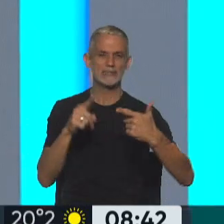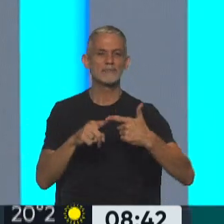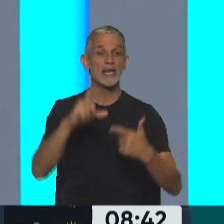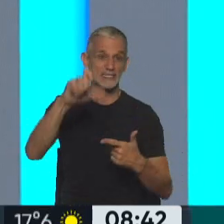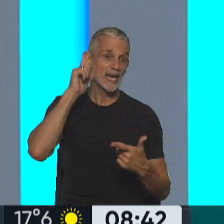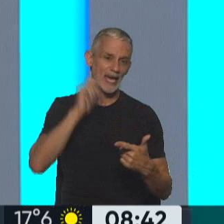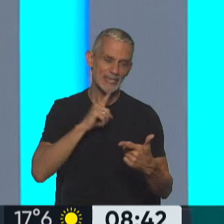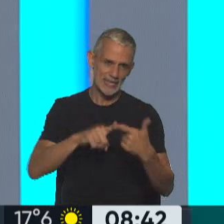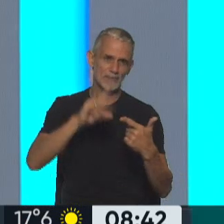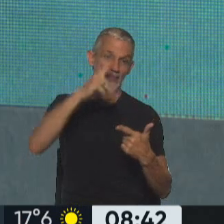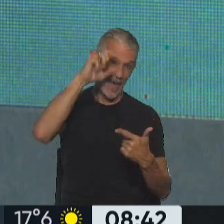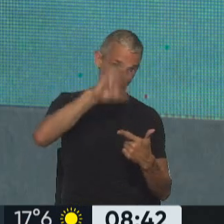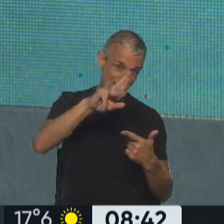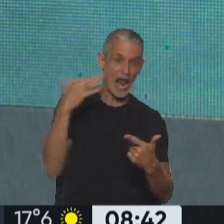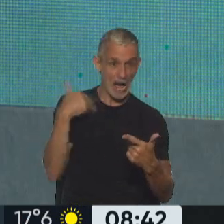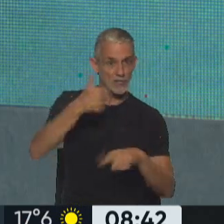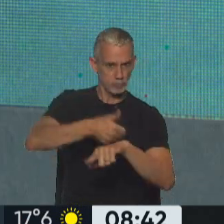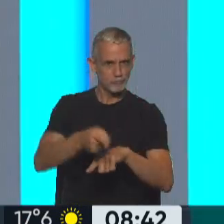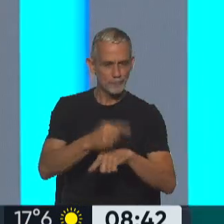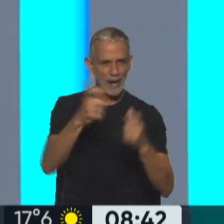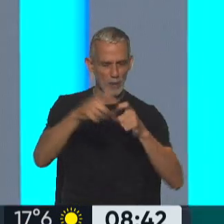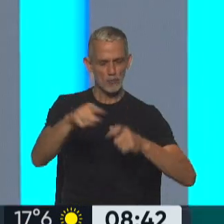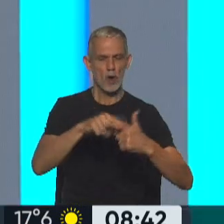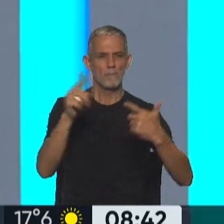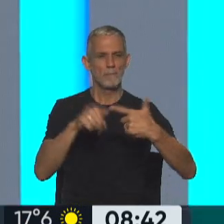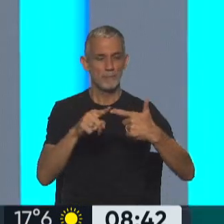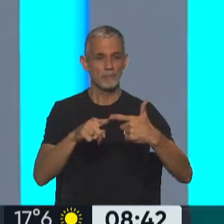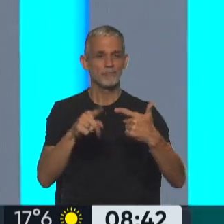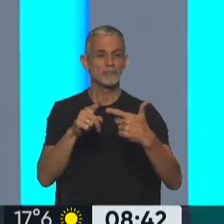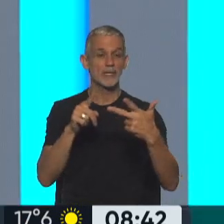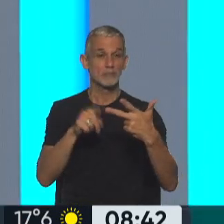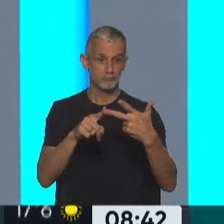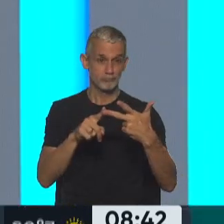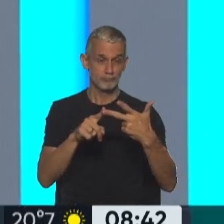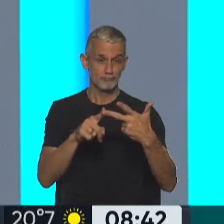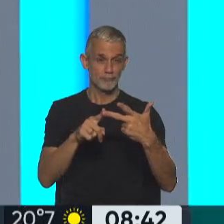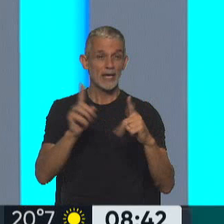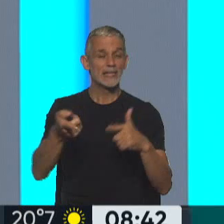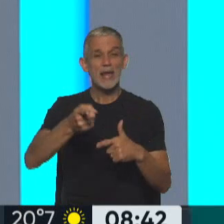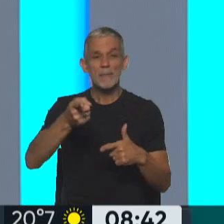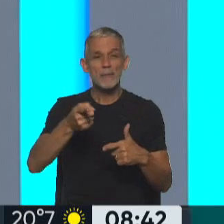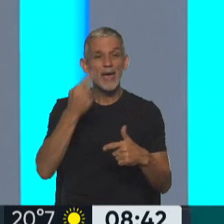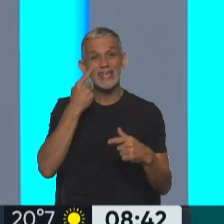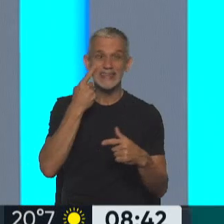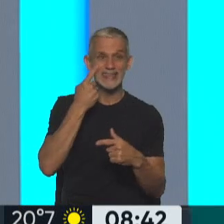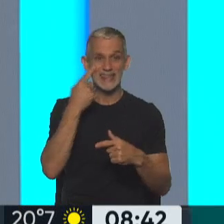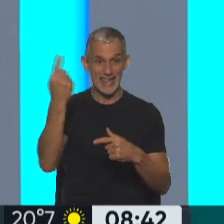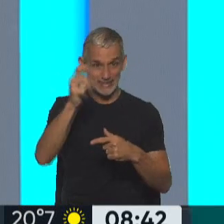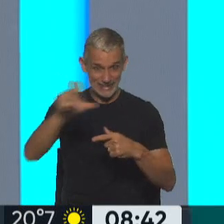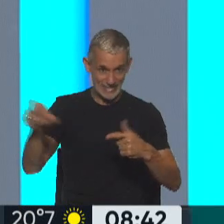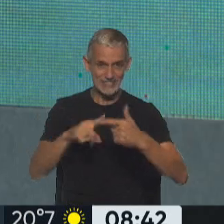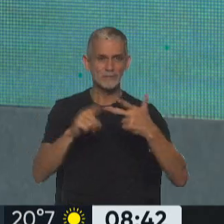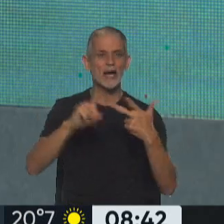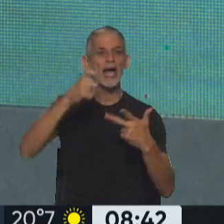la CGT, Héctor Daer, que estuvo ayer en esta reunión, entre otros dirigentes de la Central Obrera, también los intendentes, la